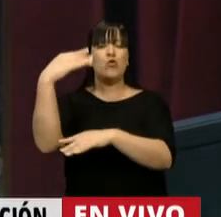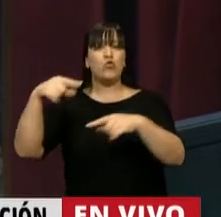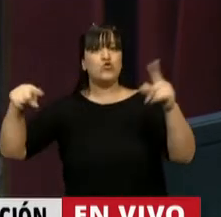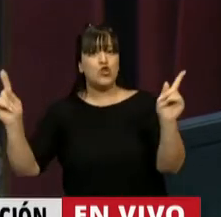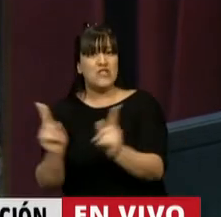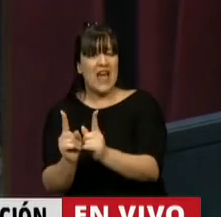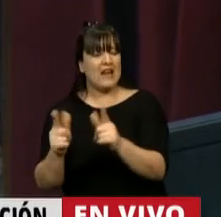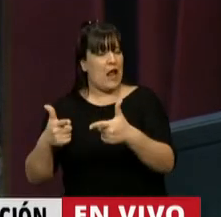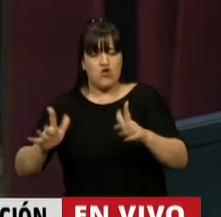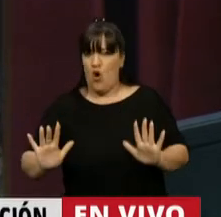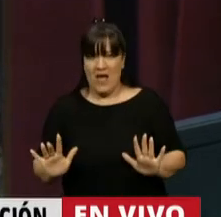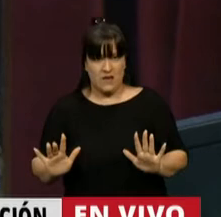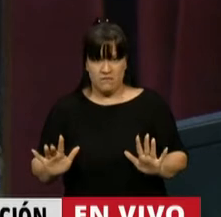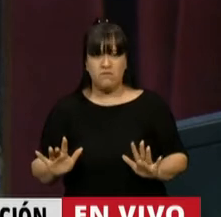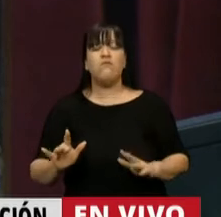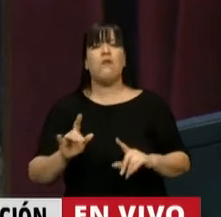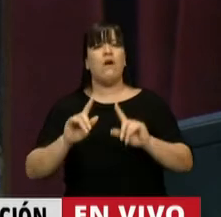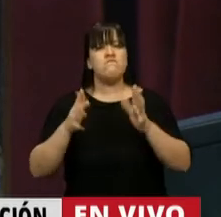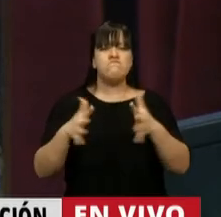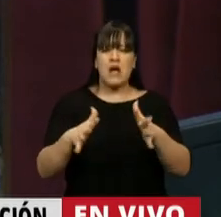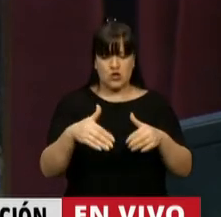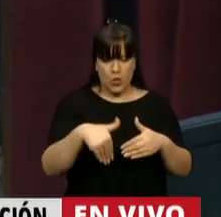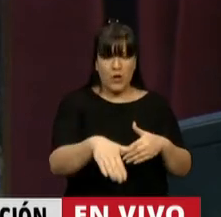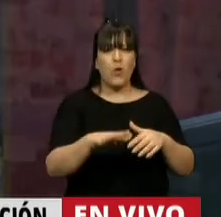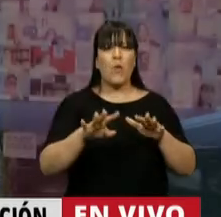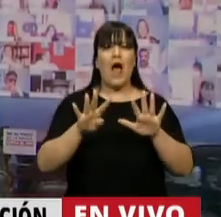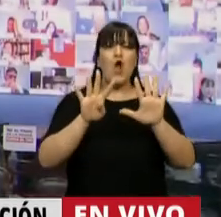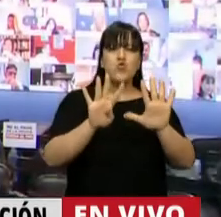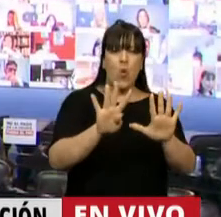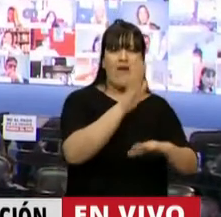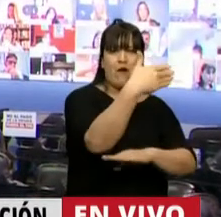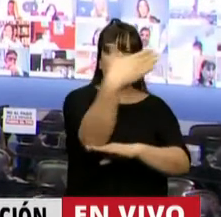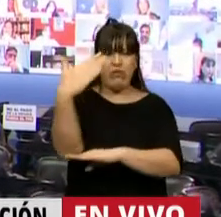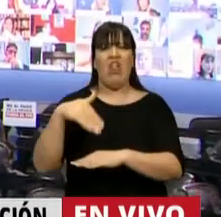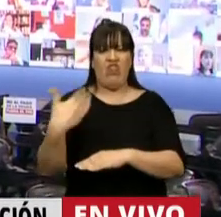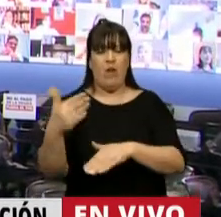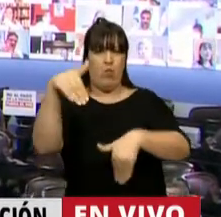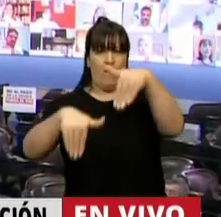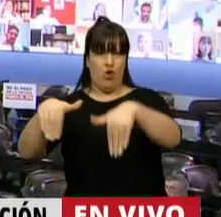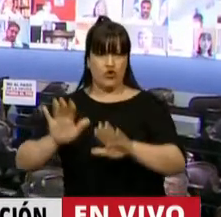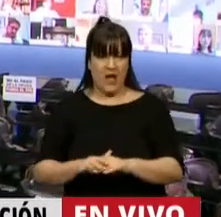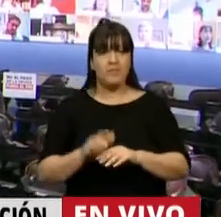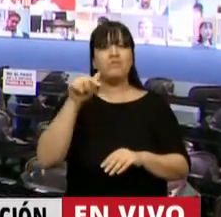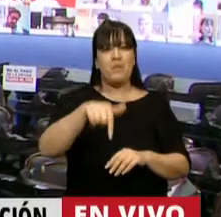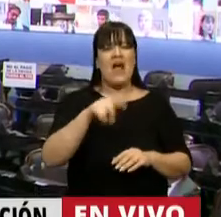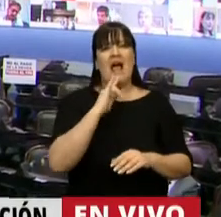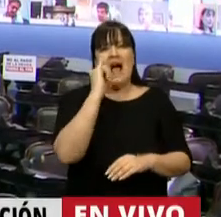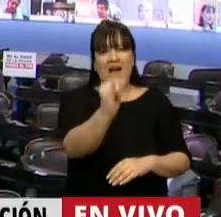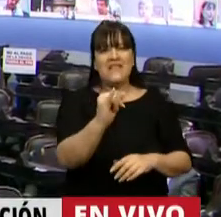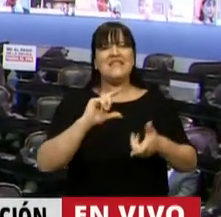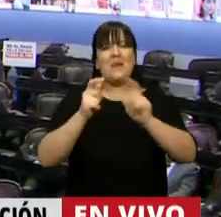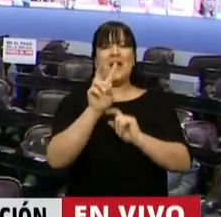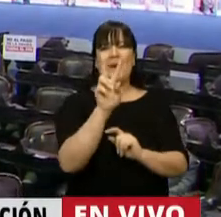tratamiento del presupuesto y en aproximadamente 9 oradores vamos a estar votando. Digo para la actualización del